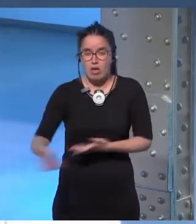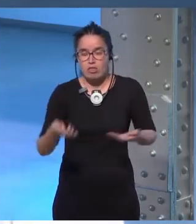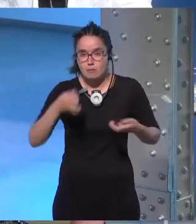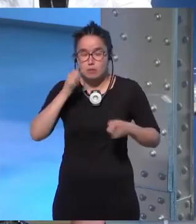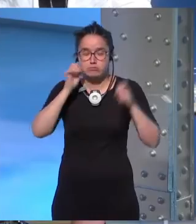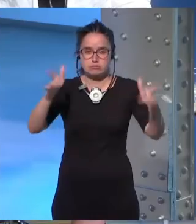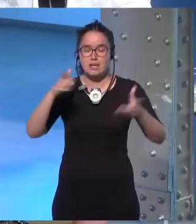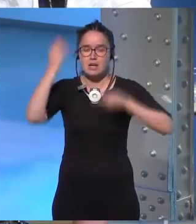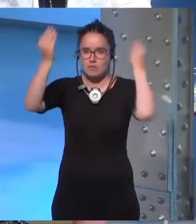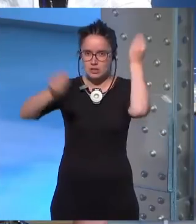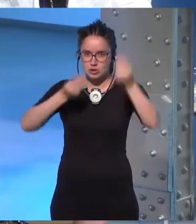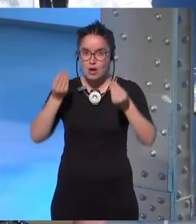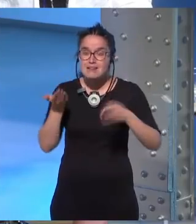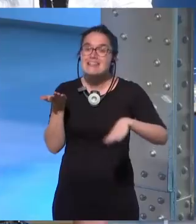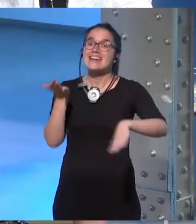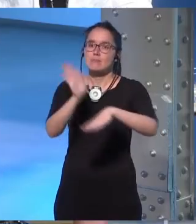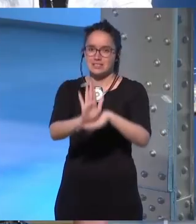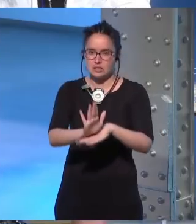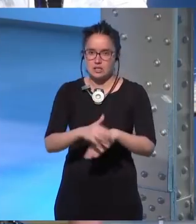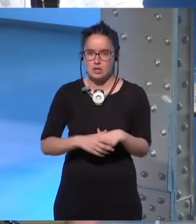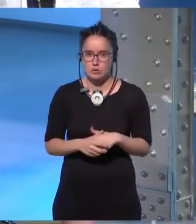ser conscientes de ello y representarlo